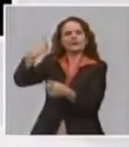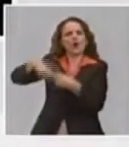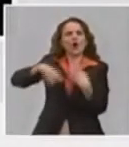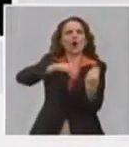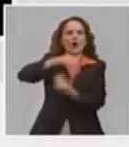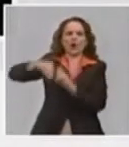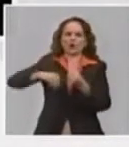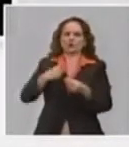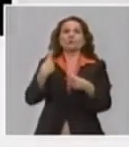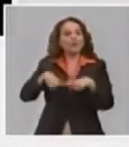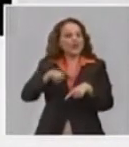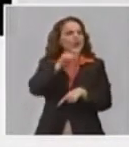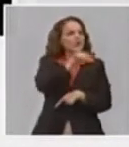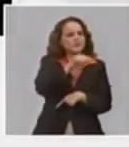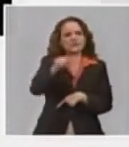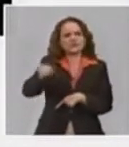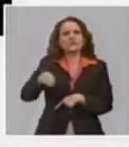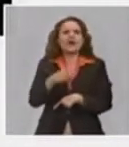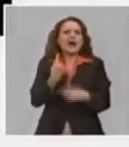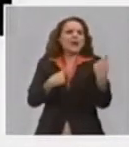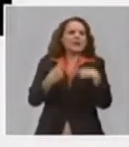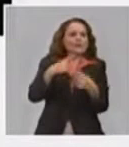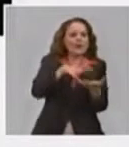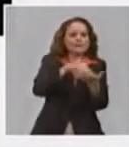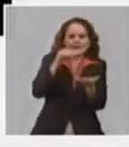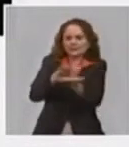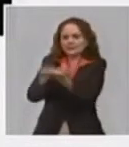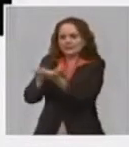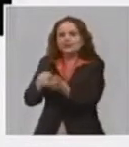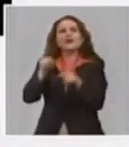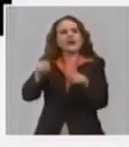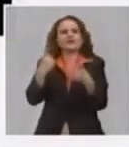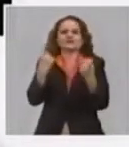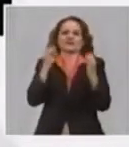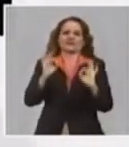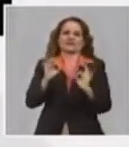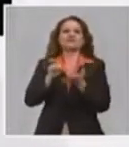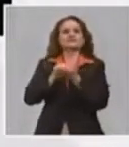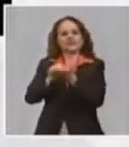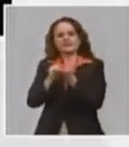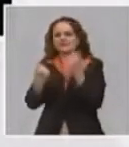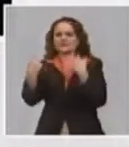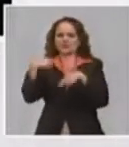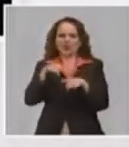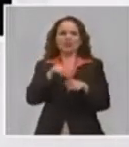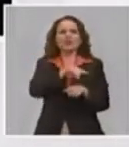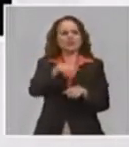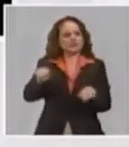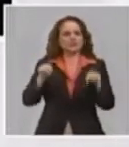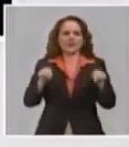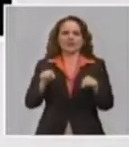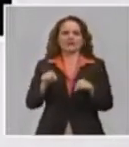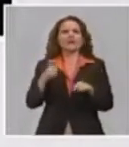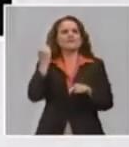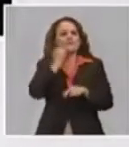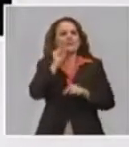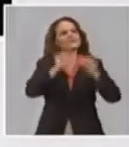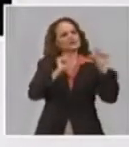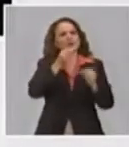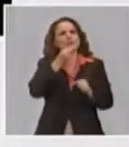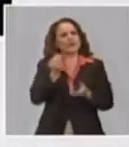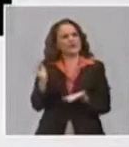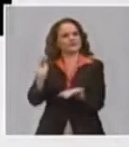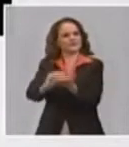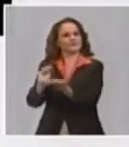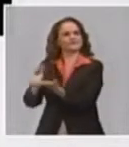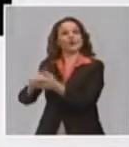hay necesidades de empleo, sí hay necesidades de prestación de servicios. Y fíjense que esos trabajadores que se han reubicado, algunos han